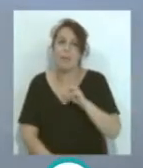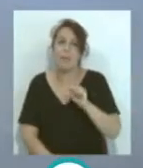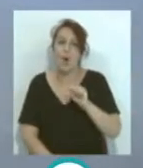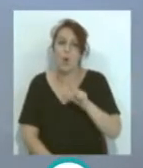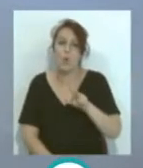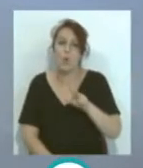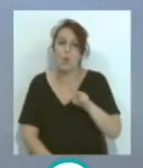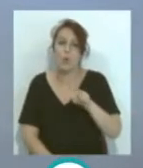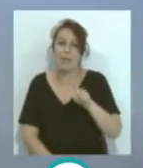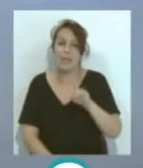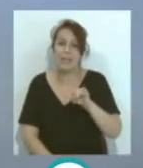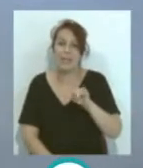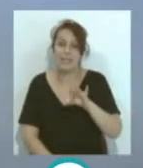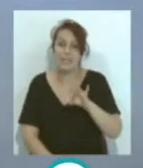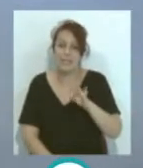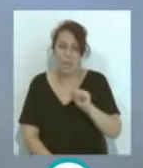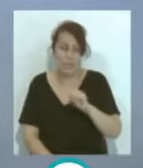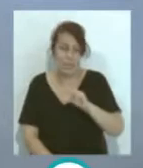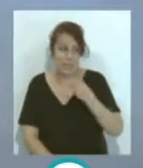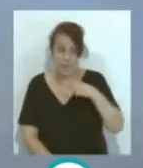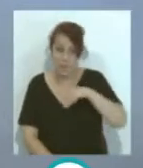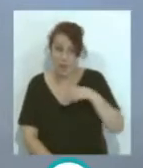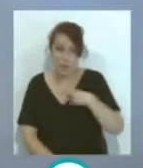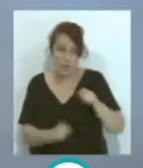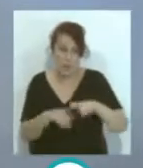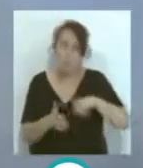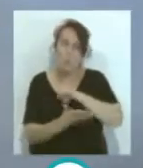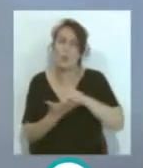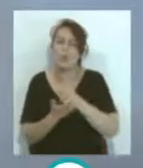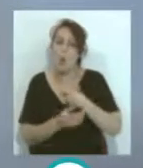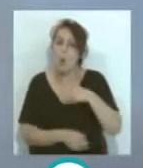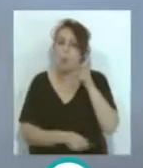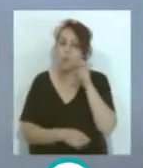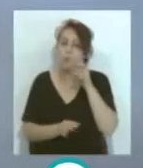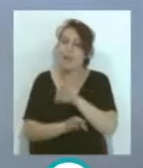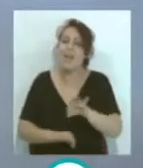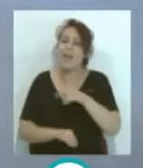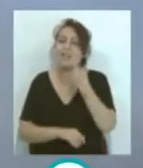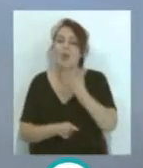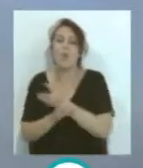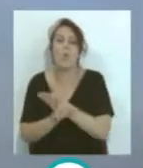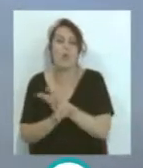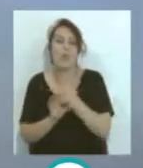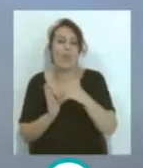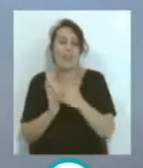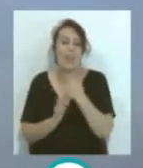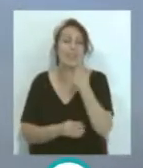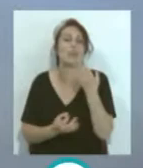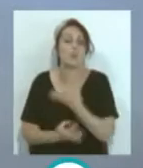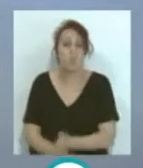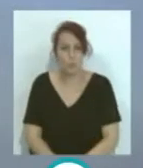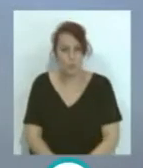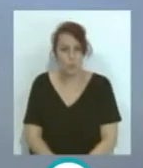3 o 4 metros... ...en un campo vacío... ...y no han escuchado nada... ...pero sí dice lo que dijo Diakabí... ...¿qué dijo Diakabí?